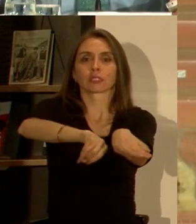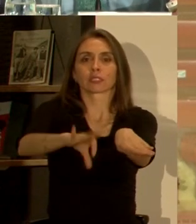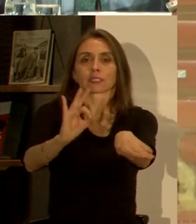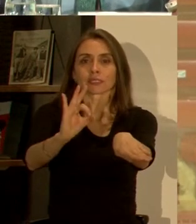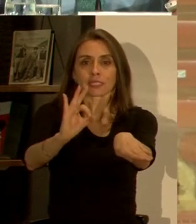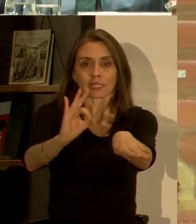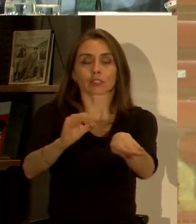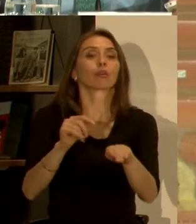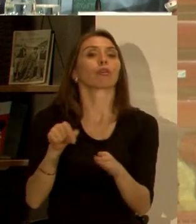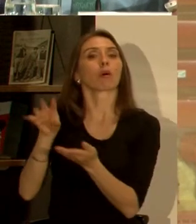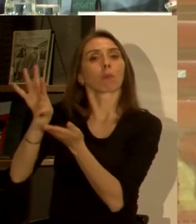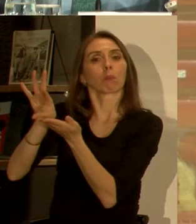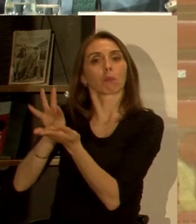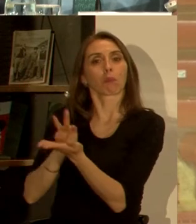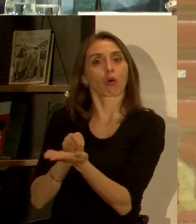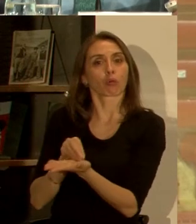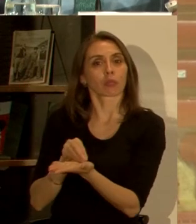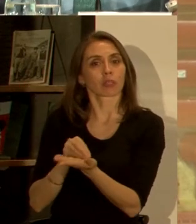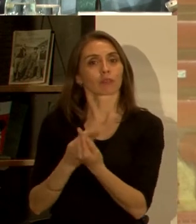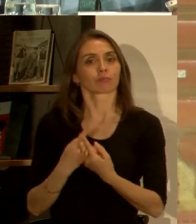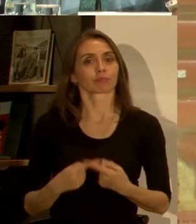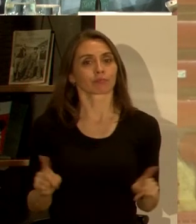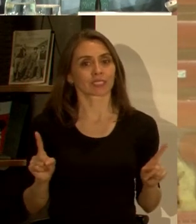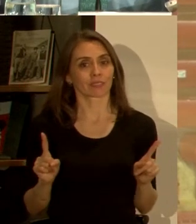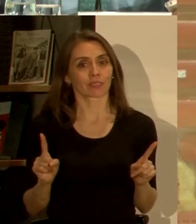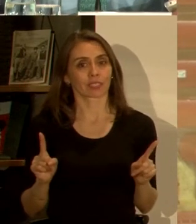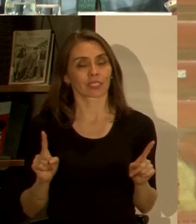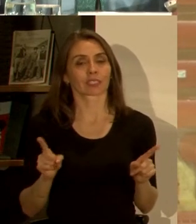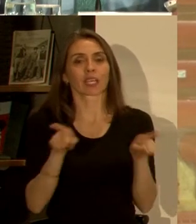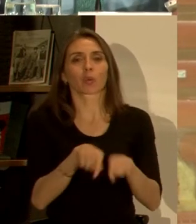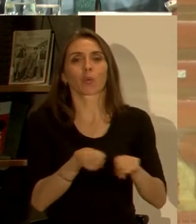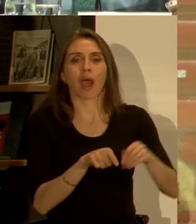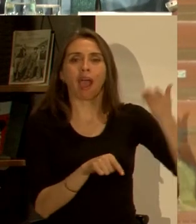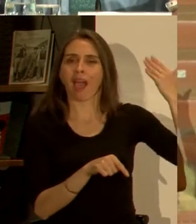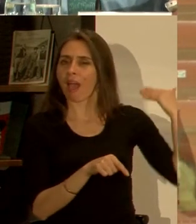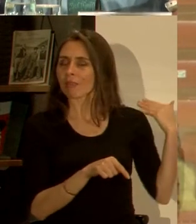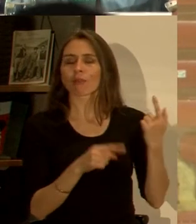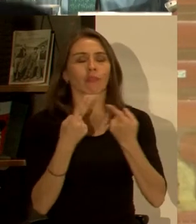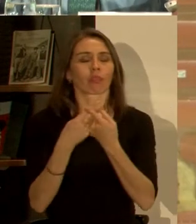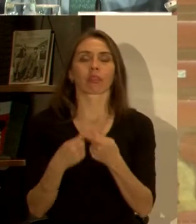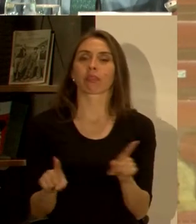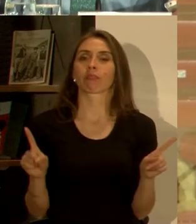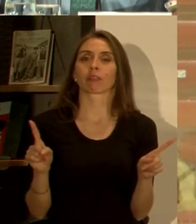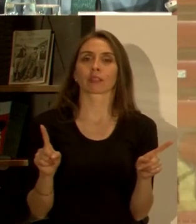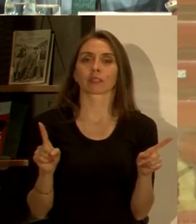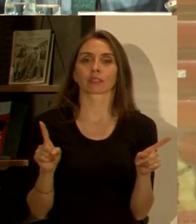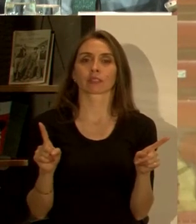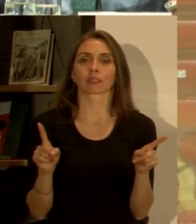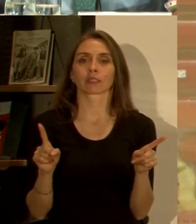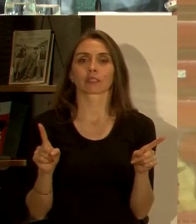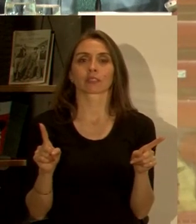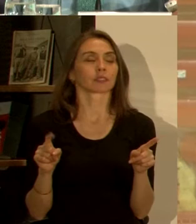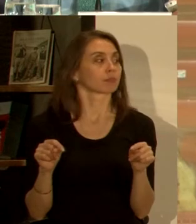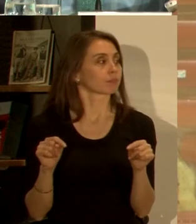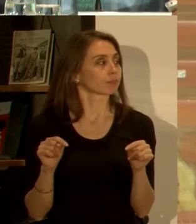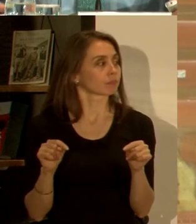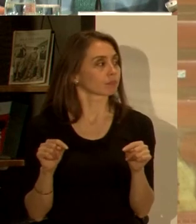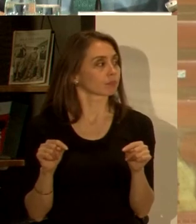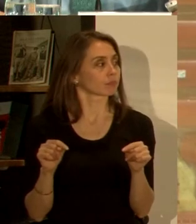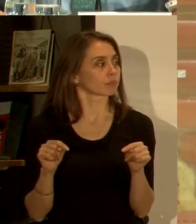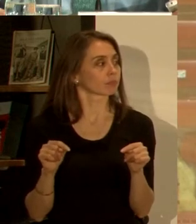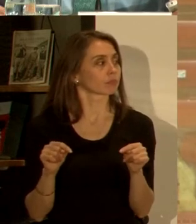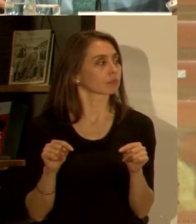moviendo con modelos diferentes a los convencionales, con modelos diferentes a los de... El operador hace de todo